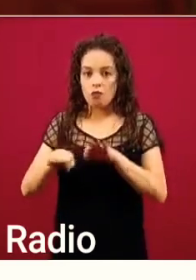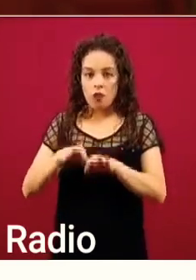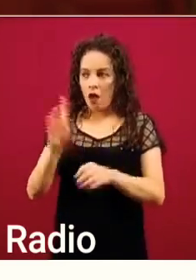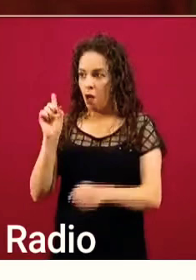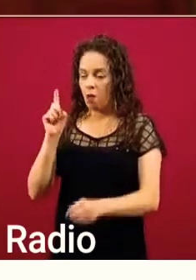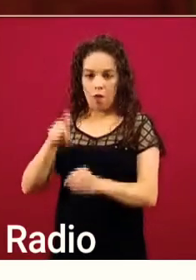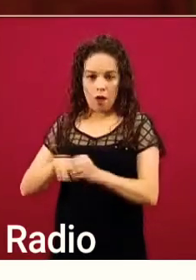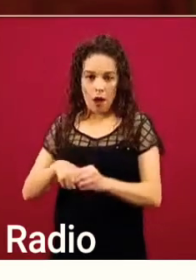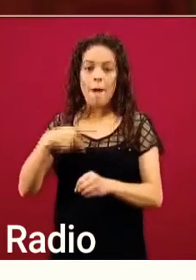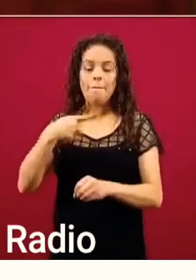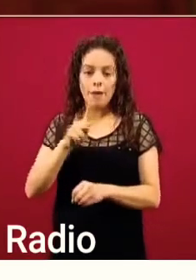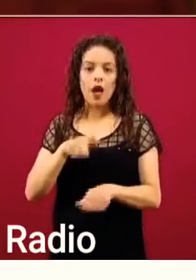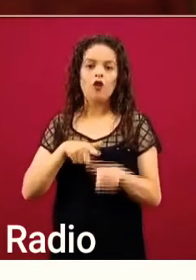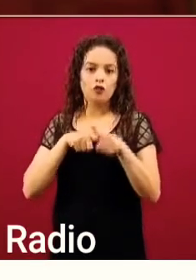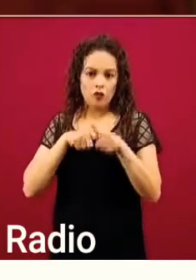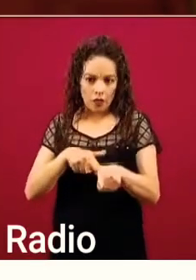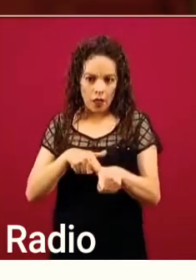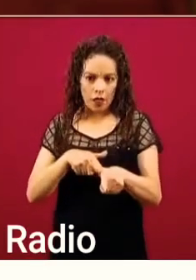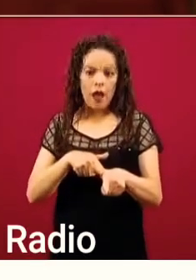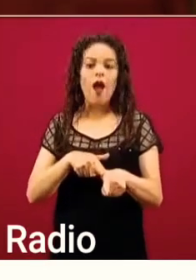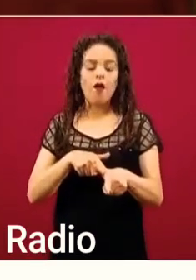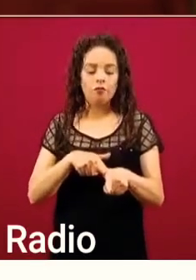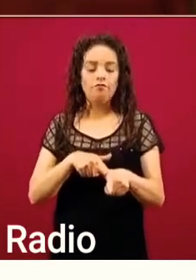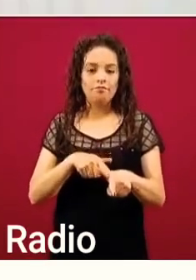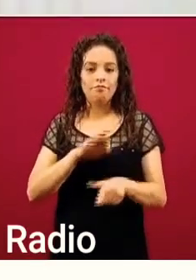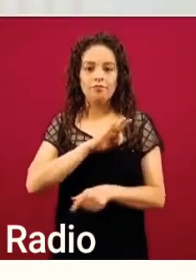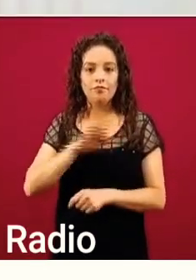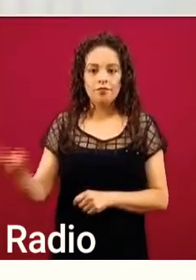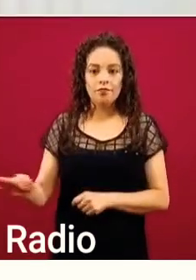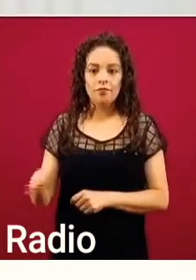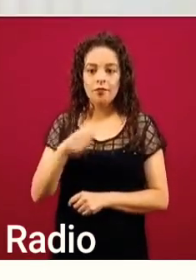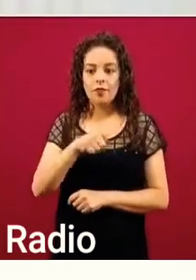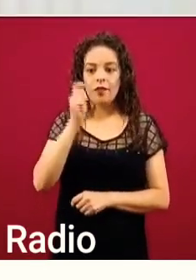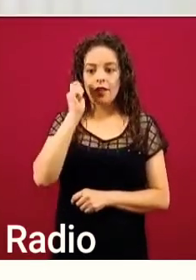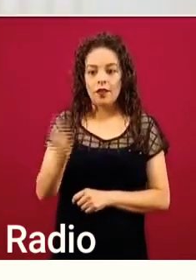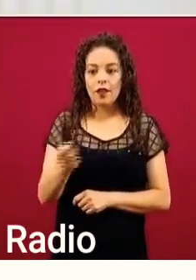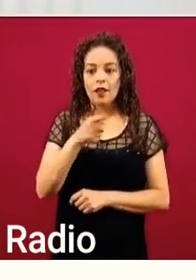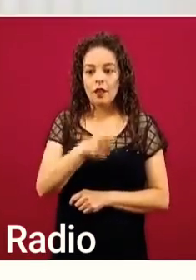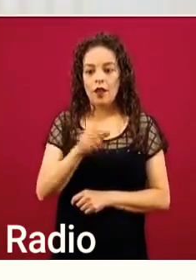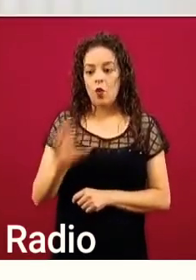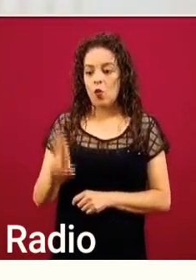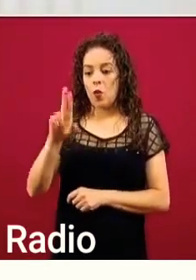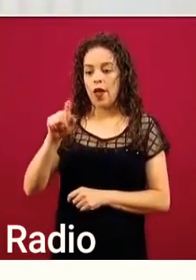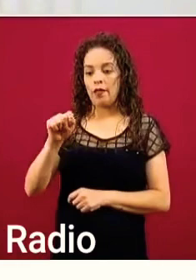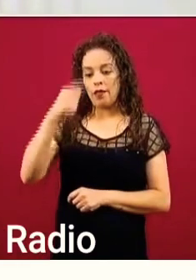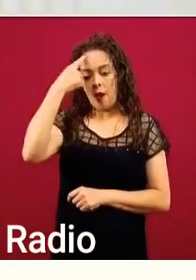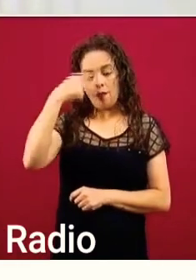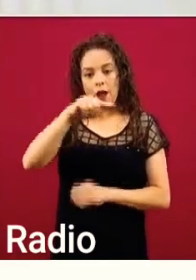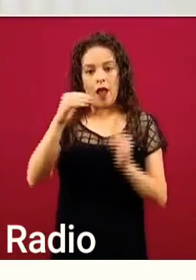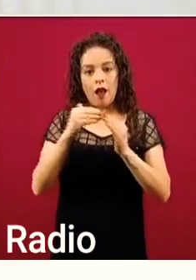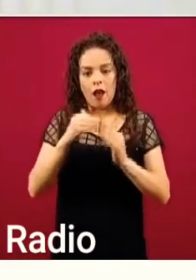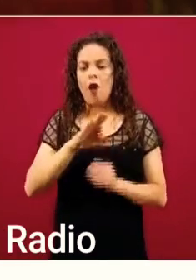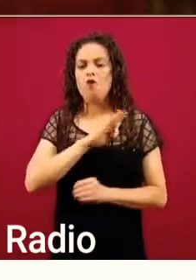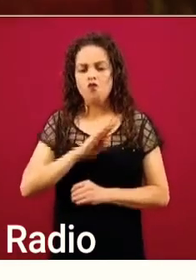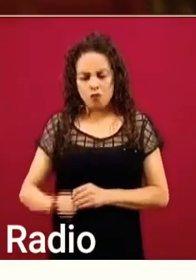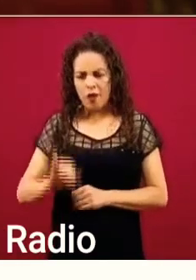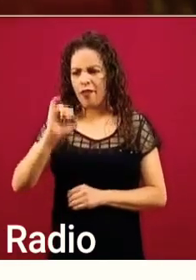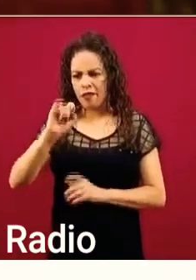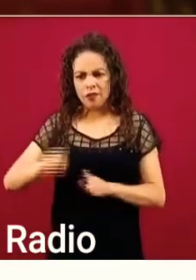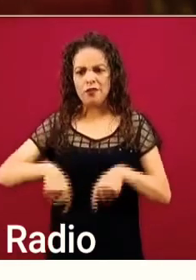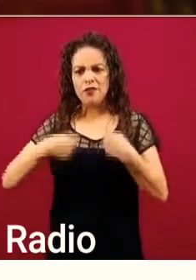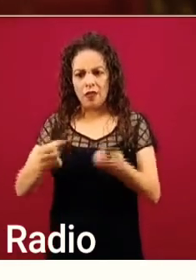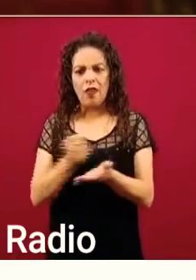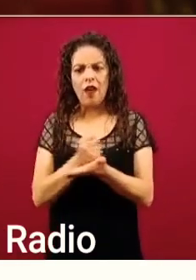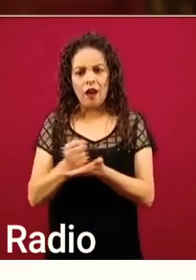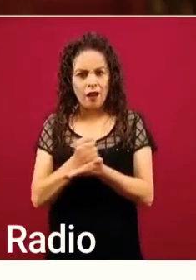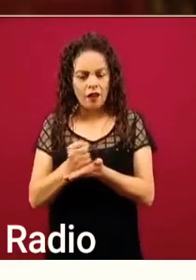tienen esta cotización y tienen ese recurso en la subcuenta de vivienda, lo pueden ejercer sin ningún problema. Este crédito pues lo pueden